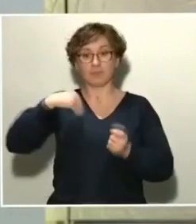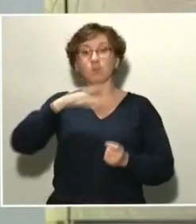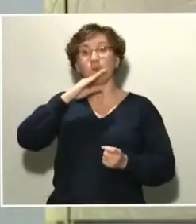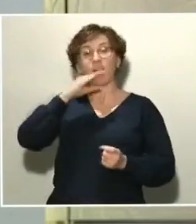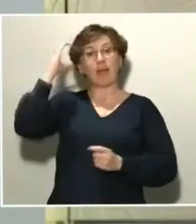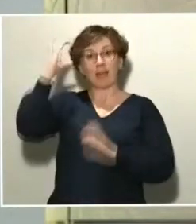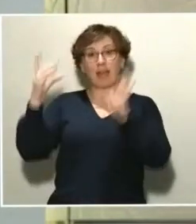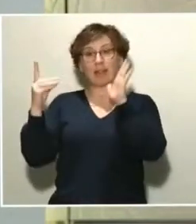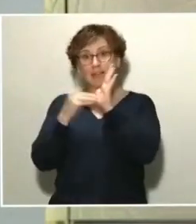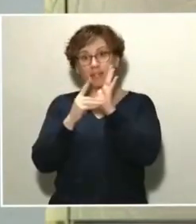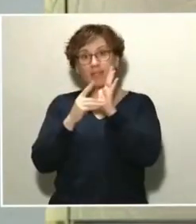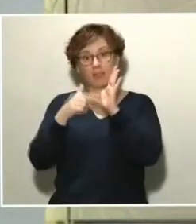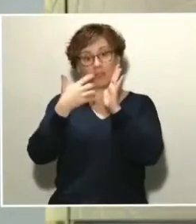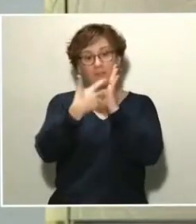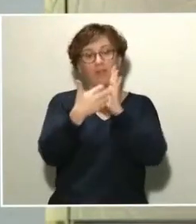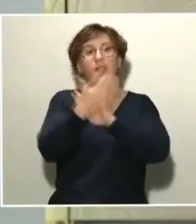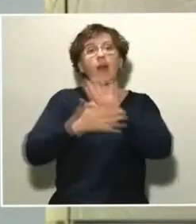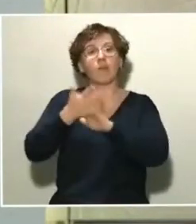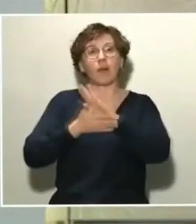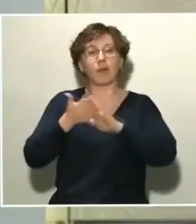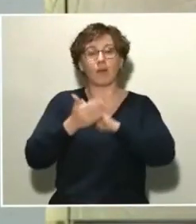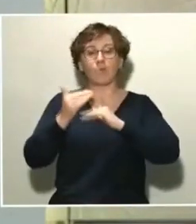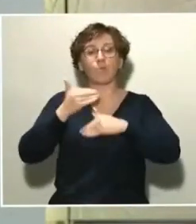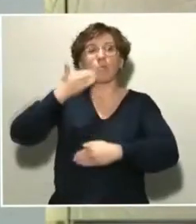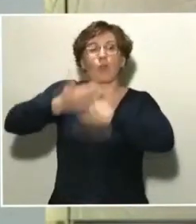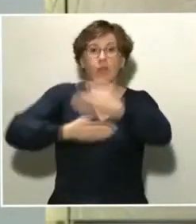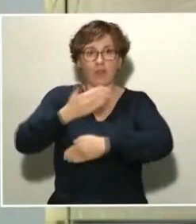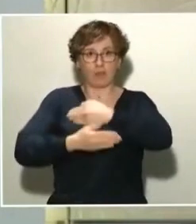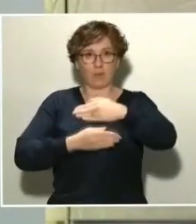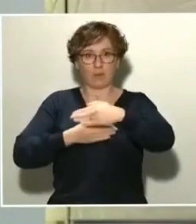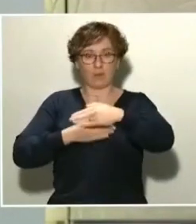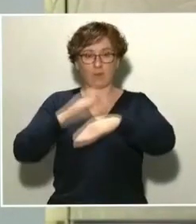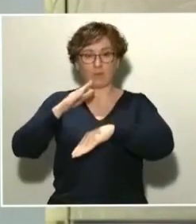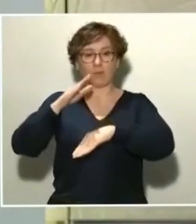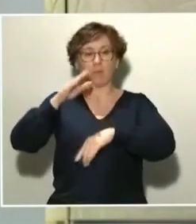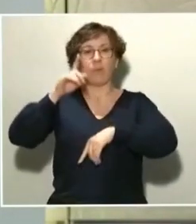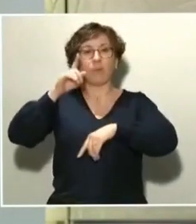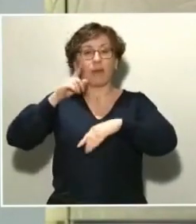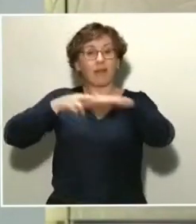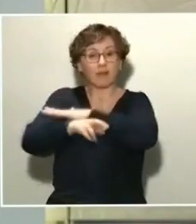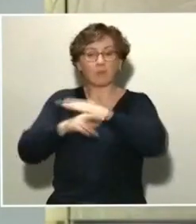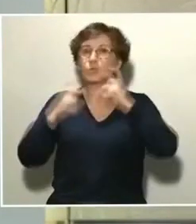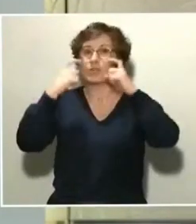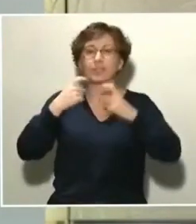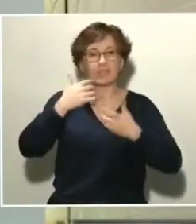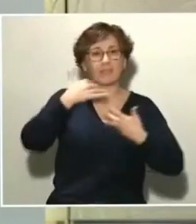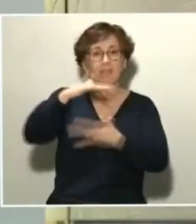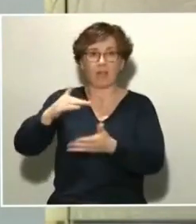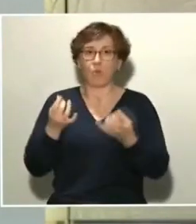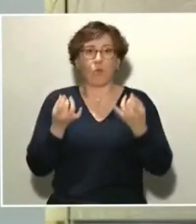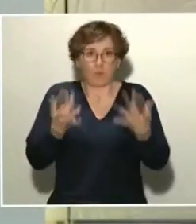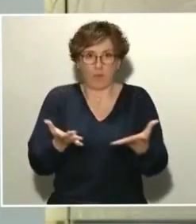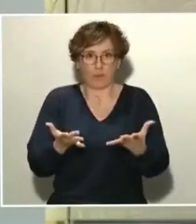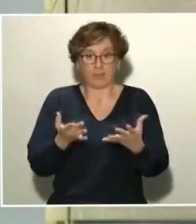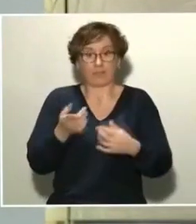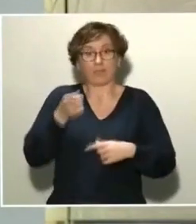procedimiento expeditivo para poder asignar todos los recursos lo antes posible. Y eso era una parte de este Real